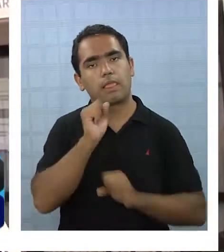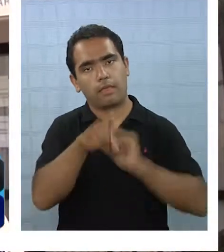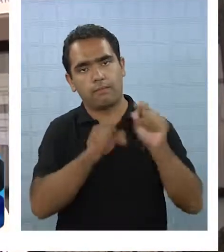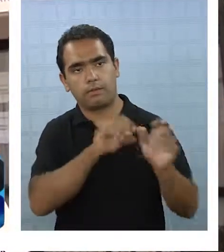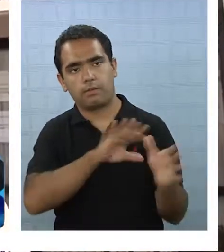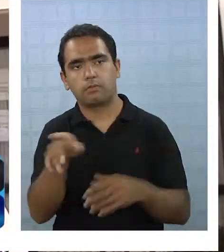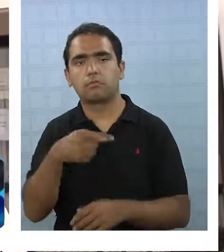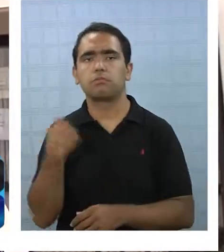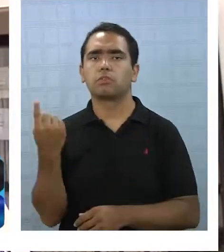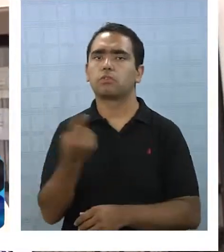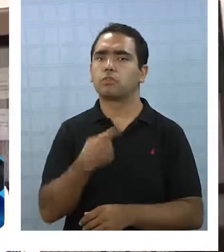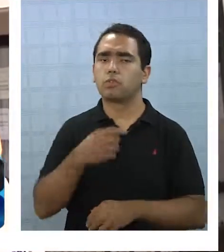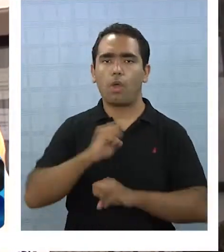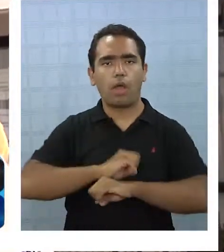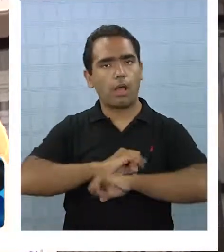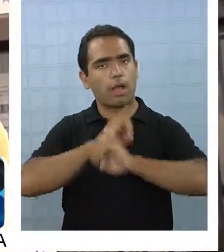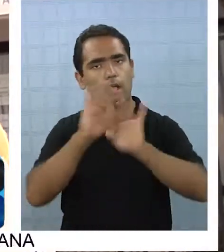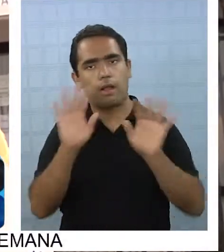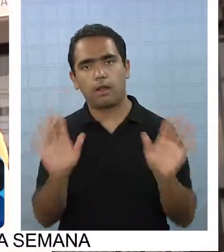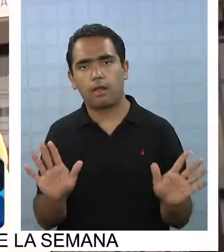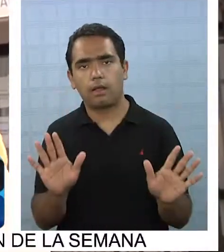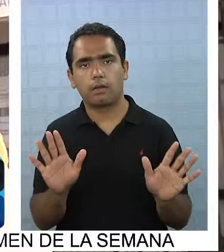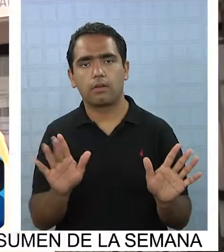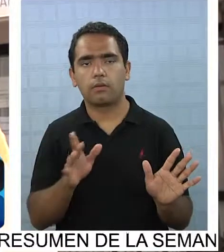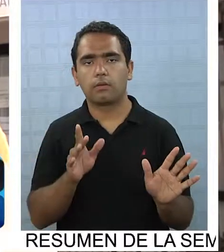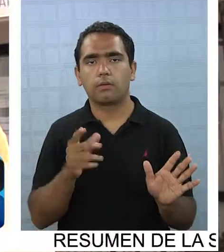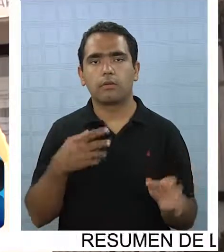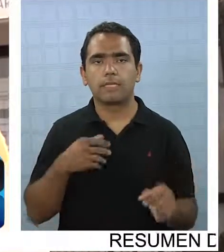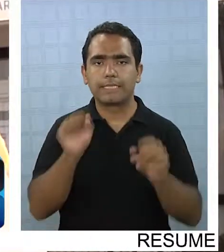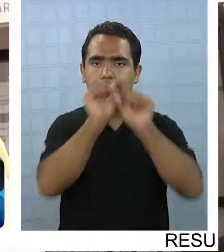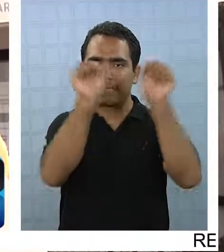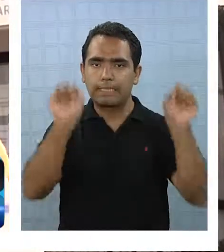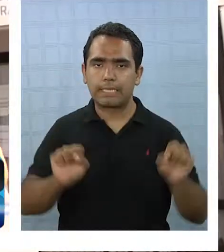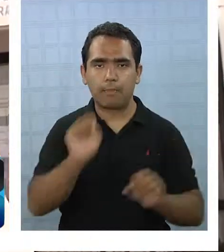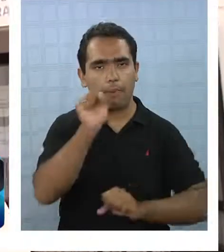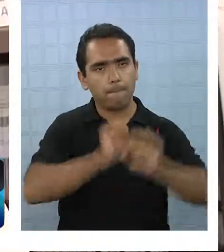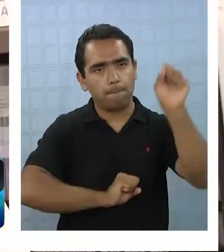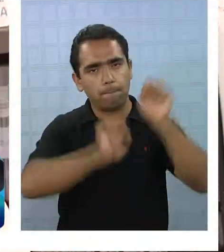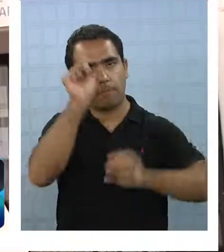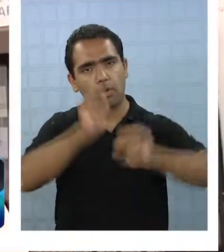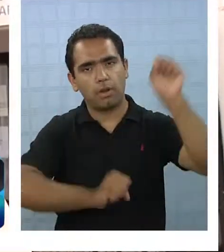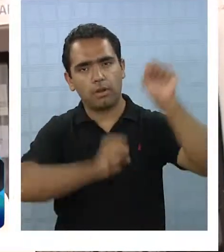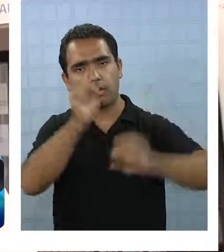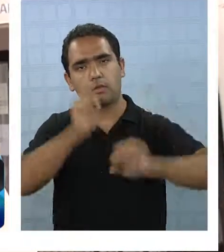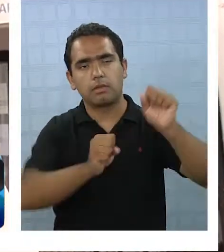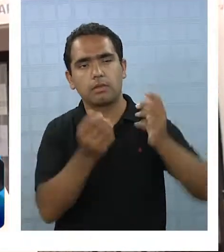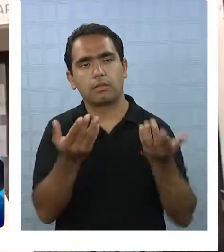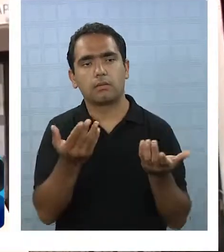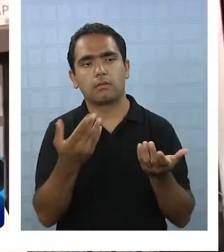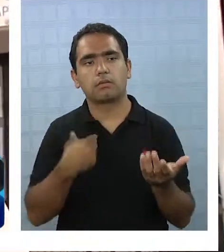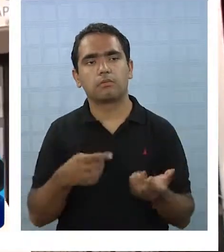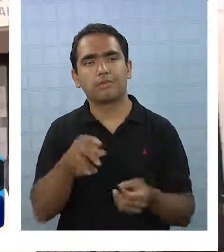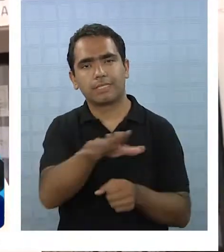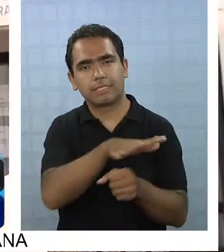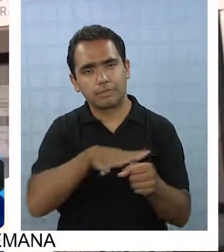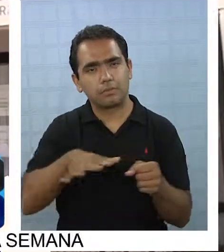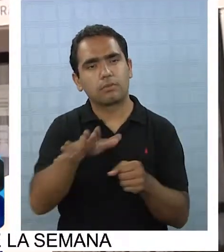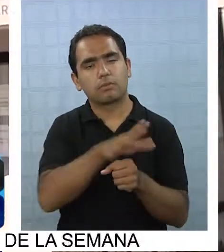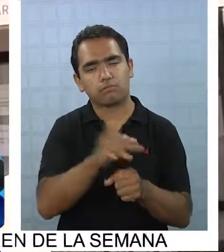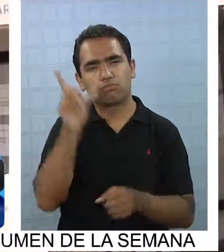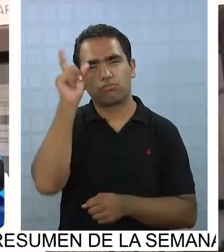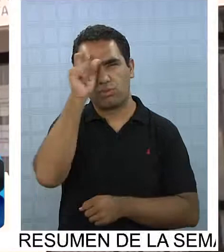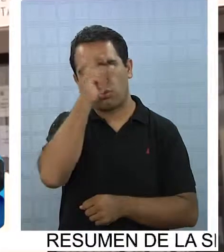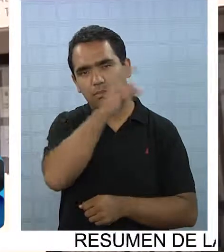general, el sistema político nuestro está pasando por una situación de bastante complejidad, producto